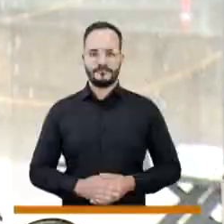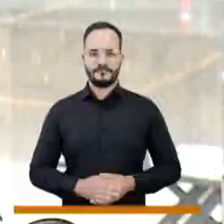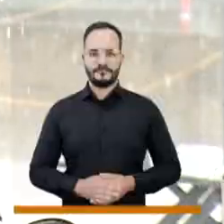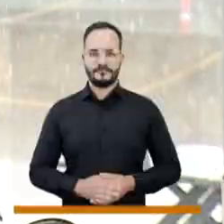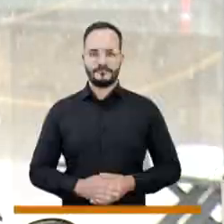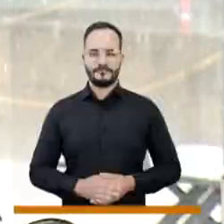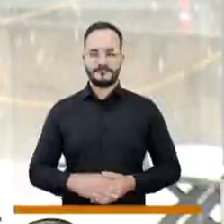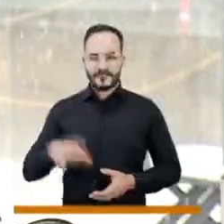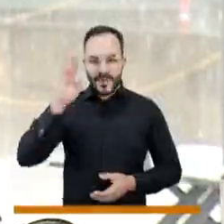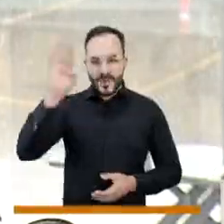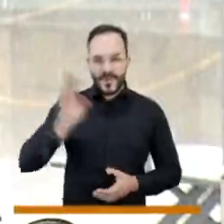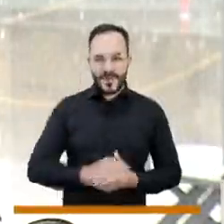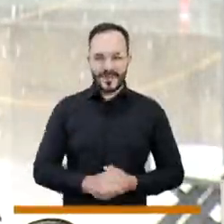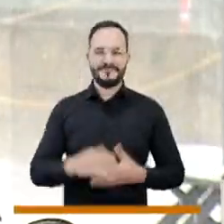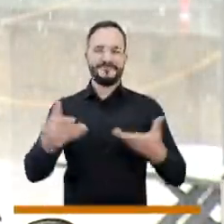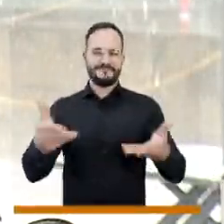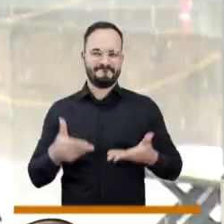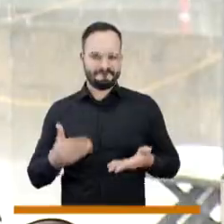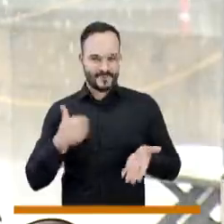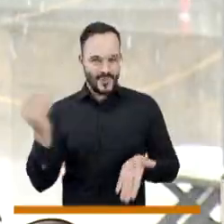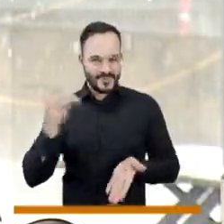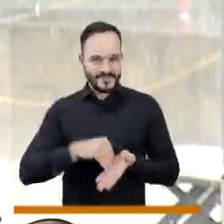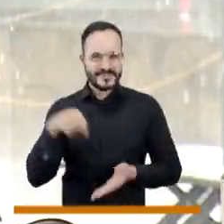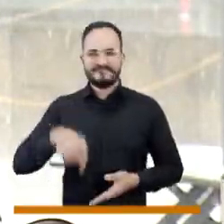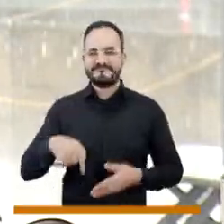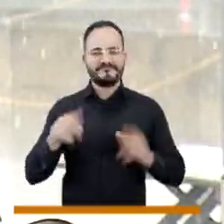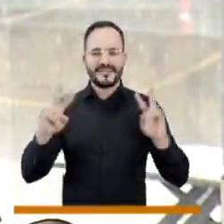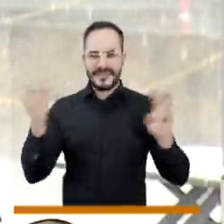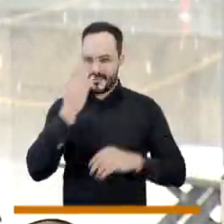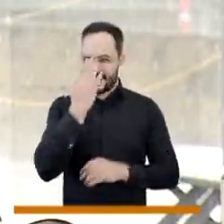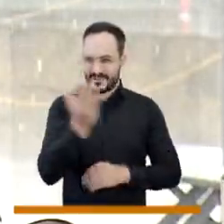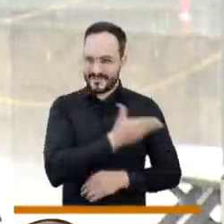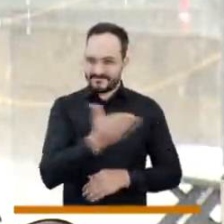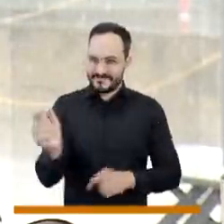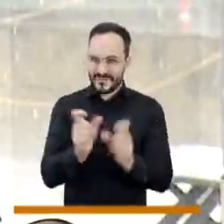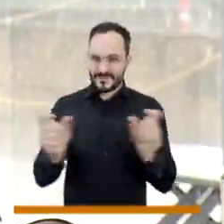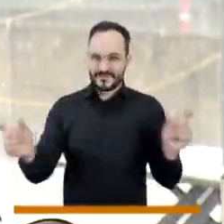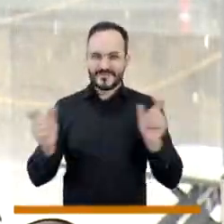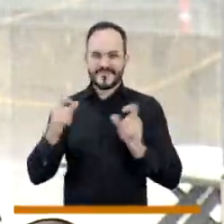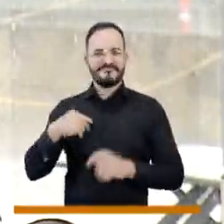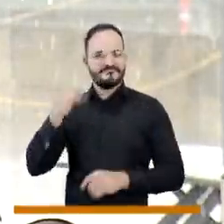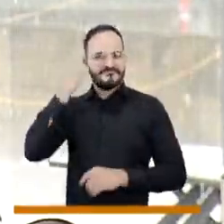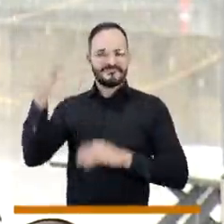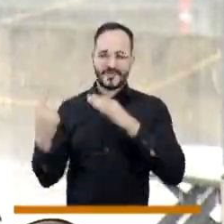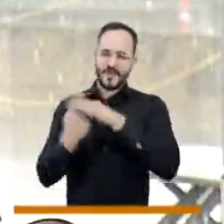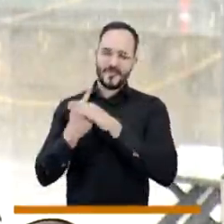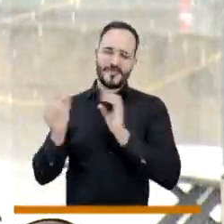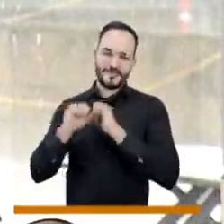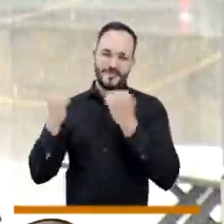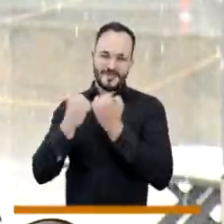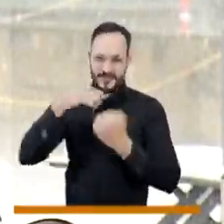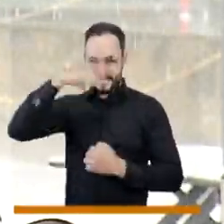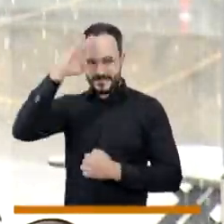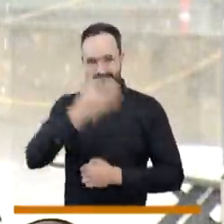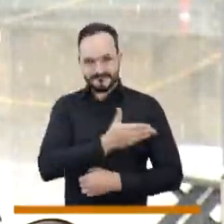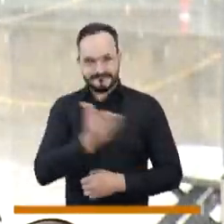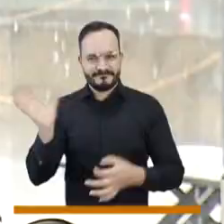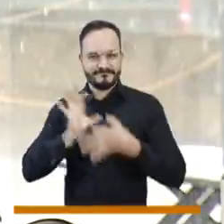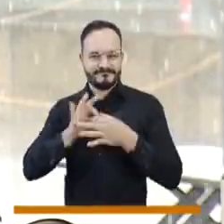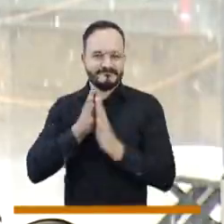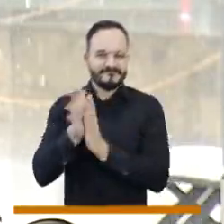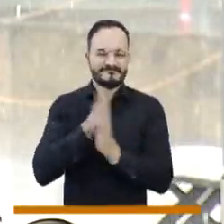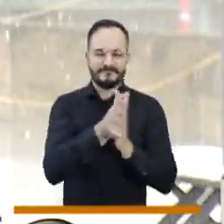Hola, bienvenidos una vez más a Defrente, Defacio del Consejo de Nuestra Ciudad. ¿Quién no ha